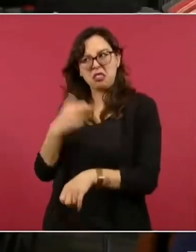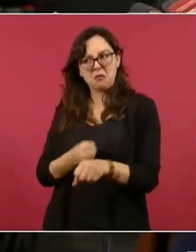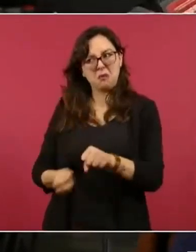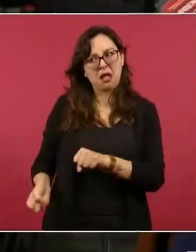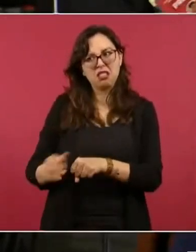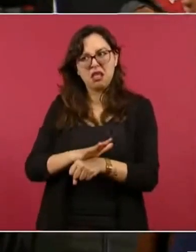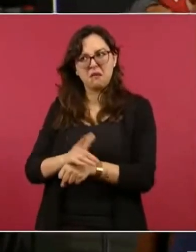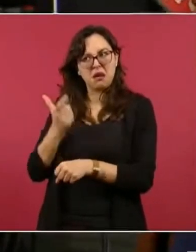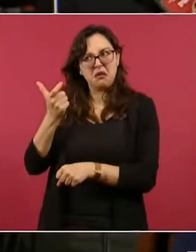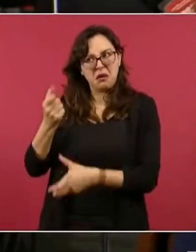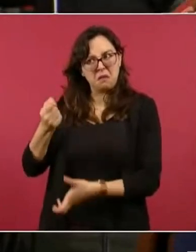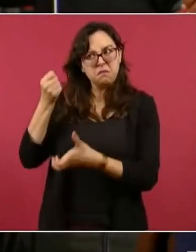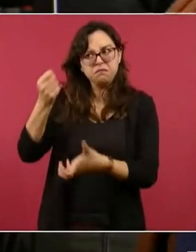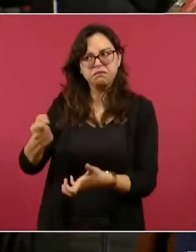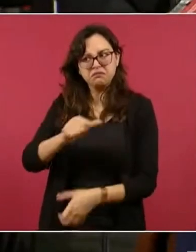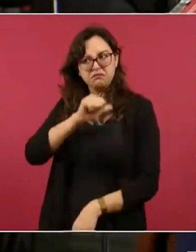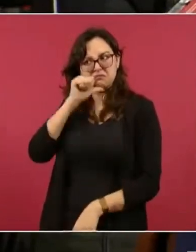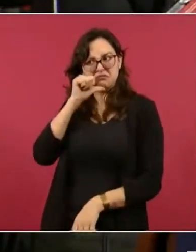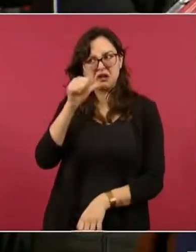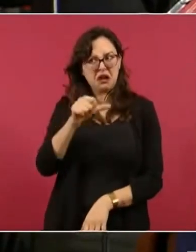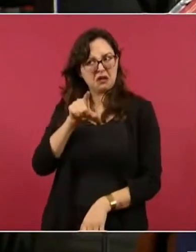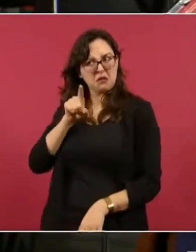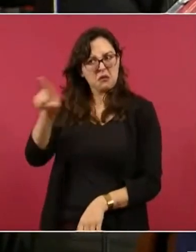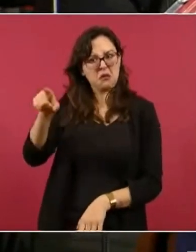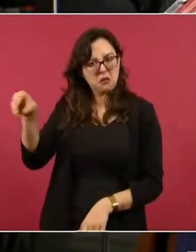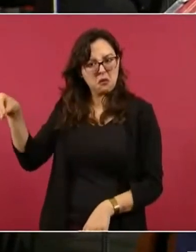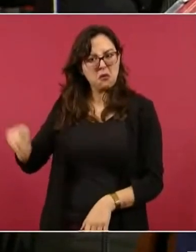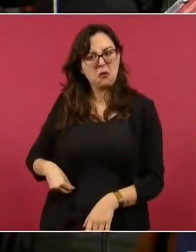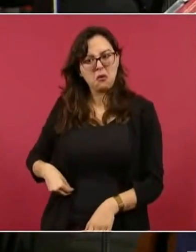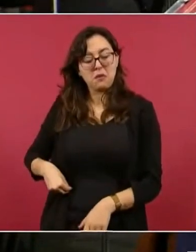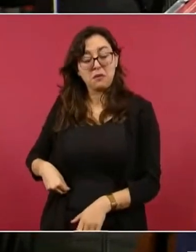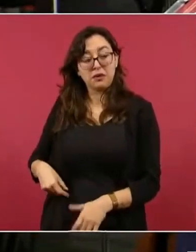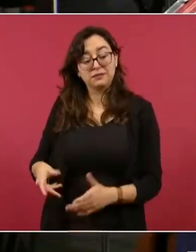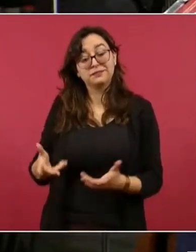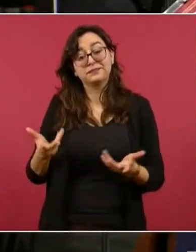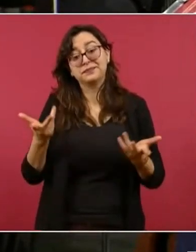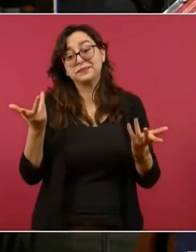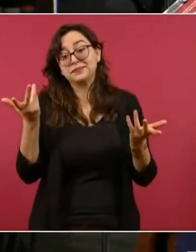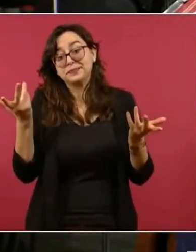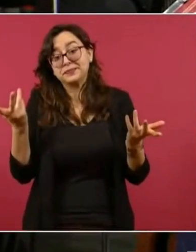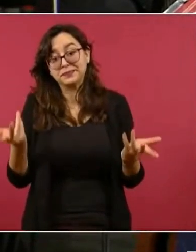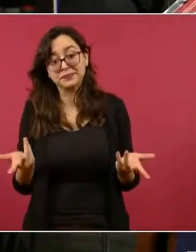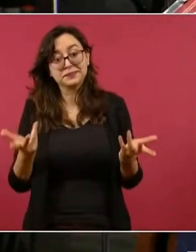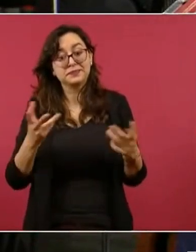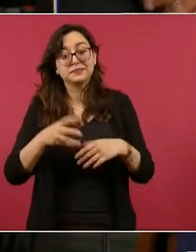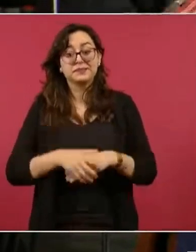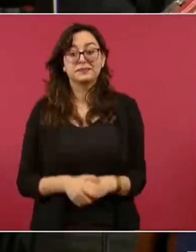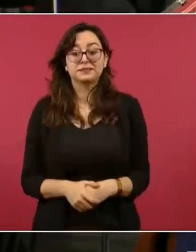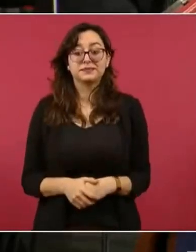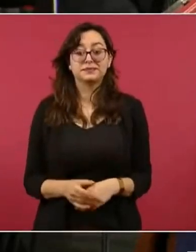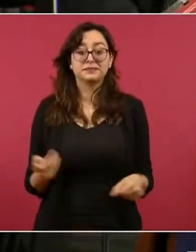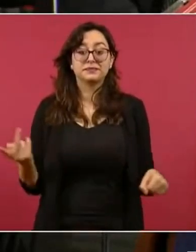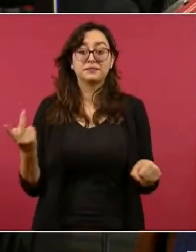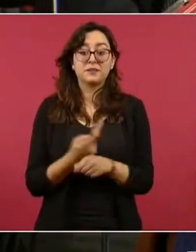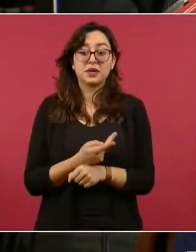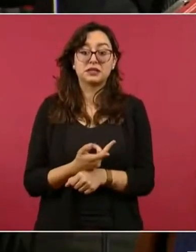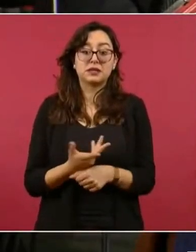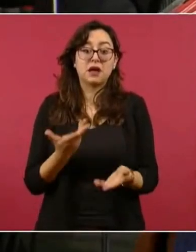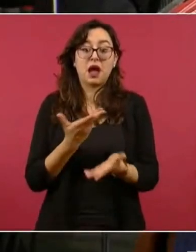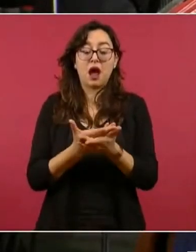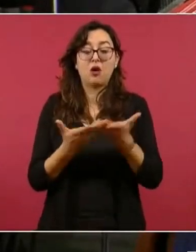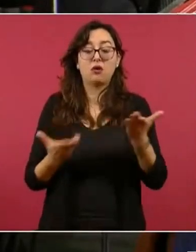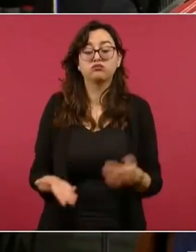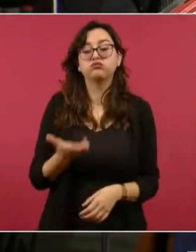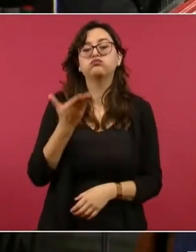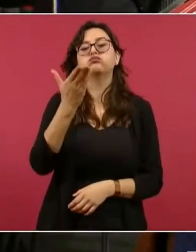se acelere la creación de la nueva mexicana de aviación que usted está contemplando, con 10 aviones había comentado.